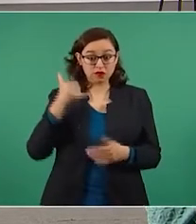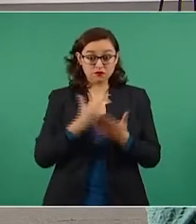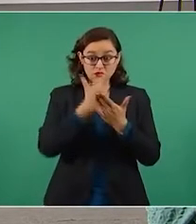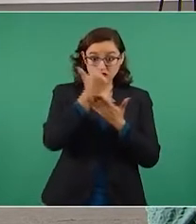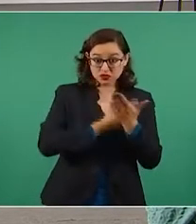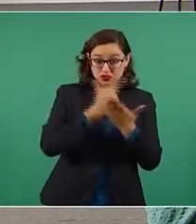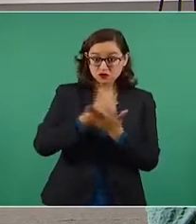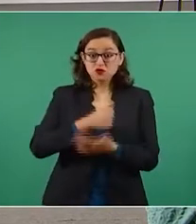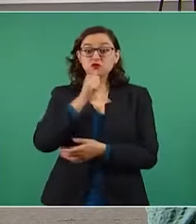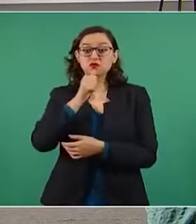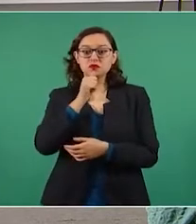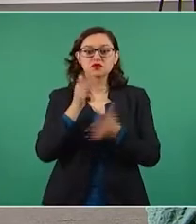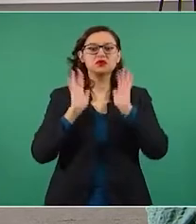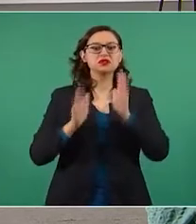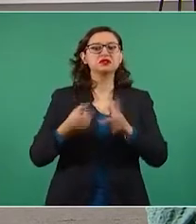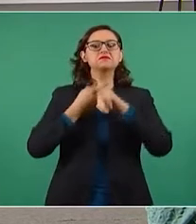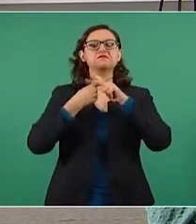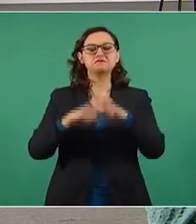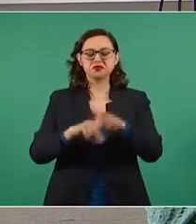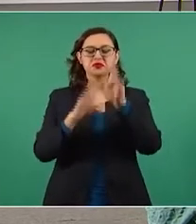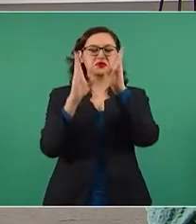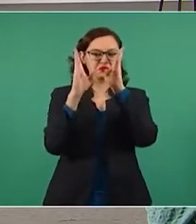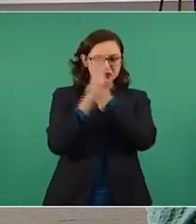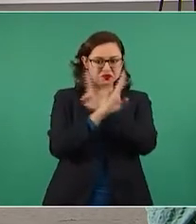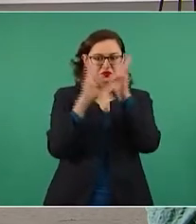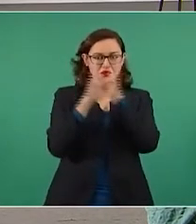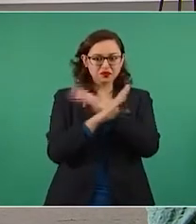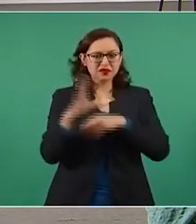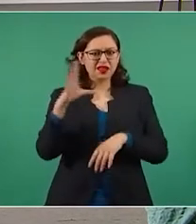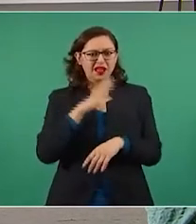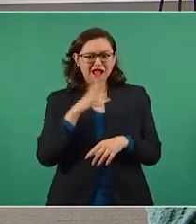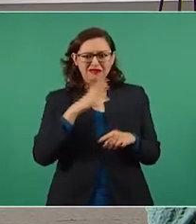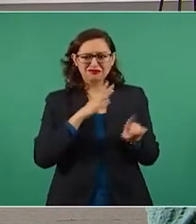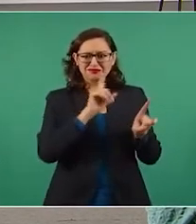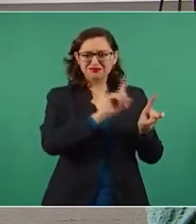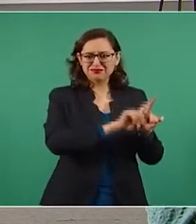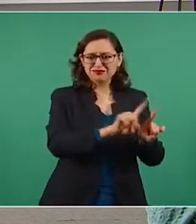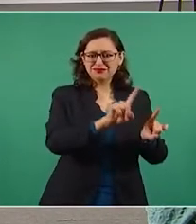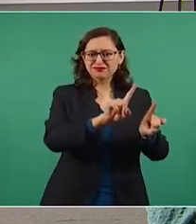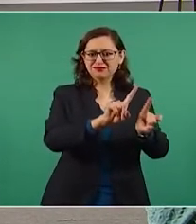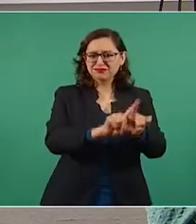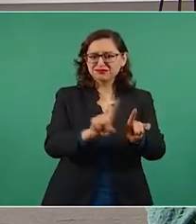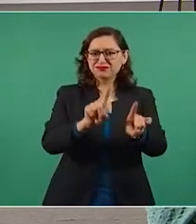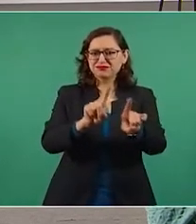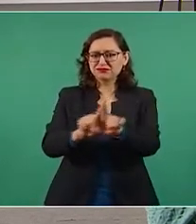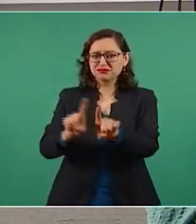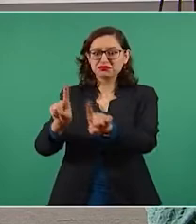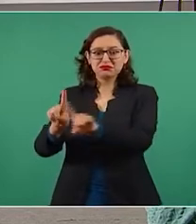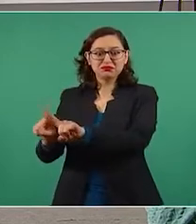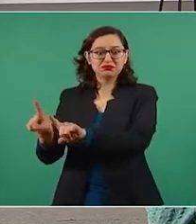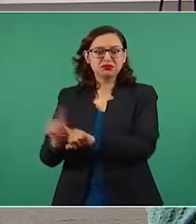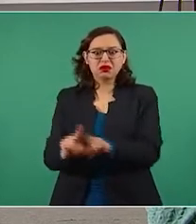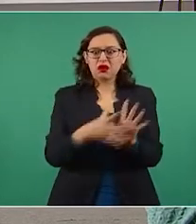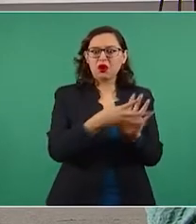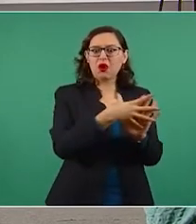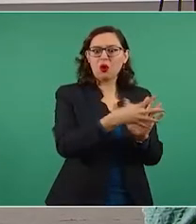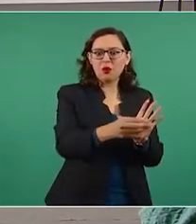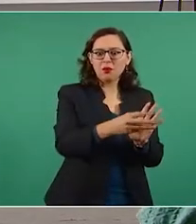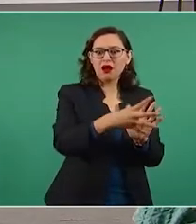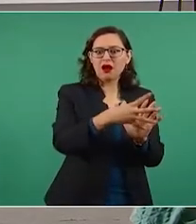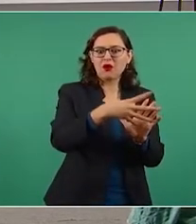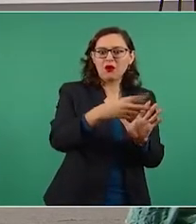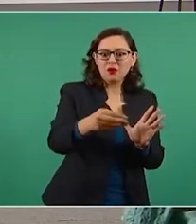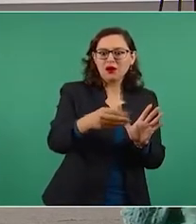Tejado Donde, sale Raimundo Riva Palacios, Héctor de Maguleón, retoma la información Forbes